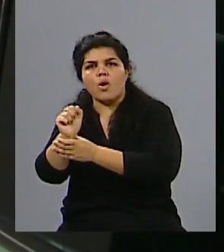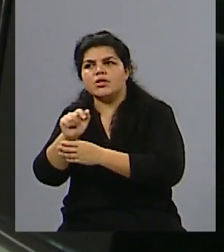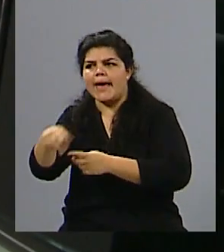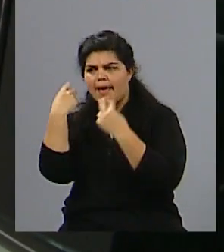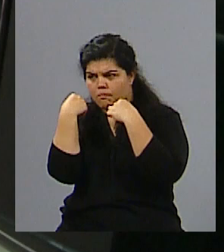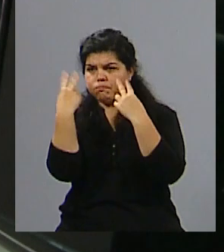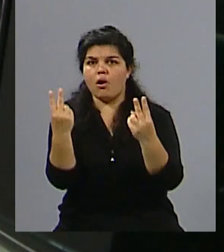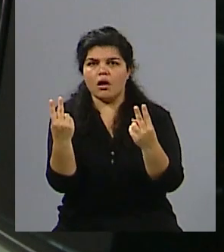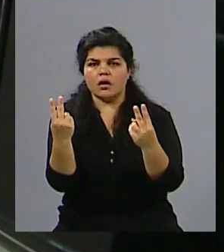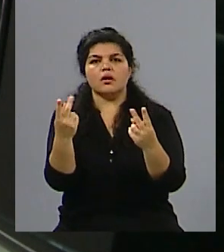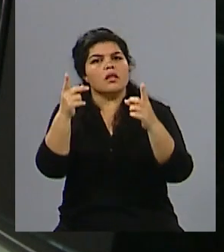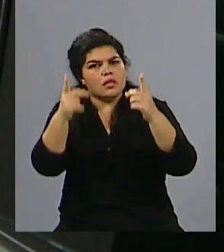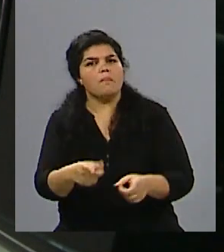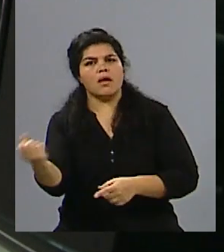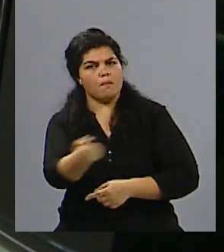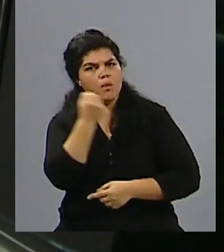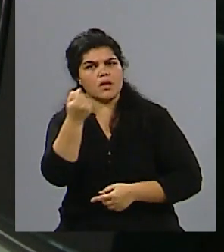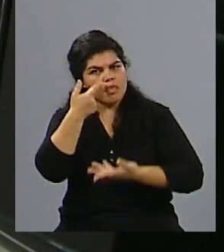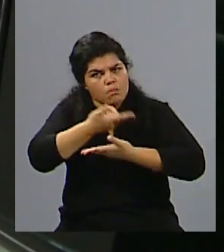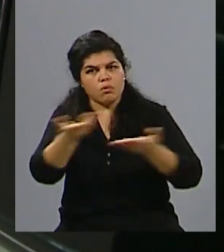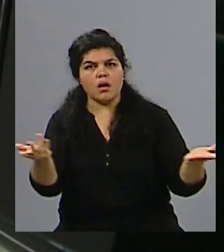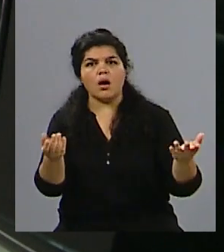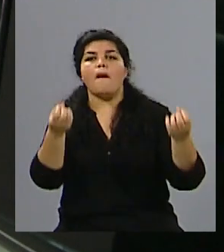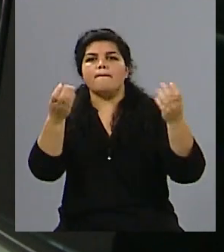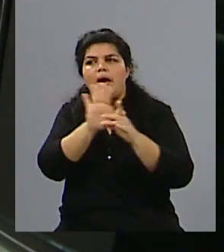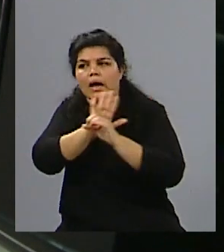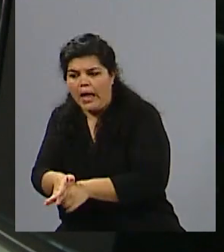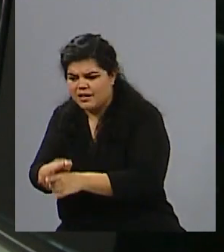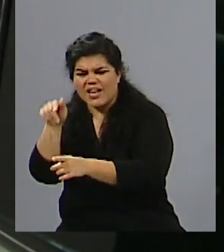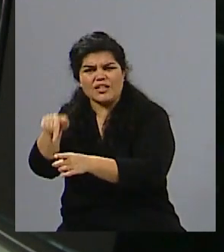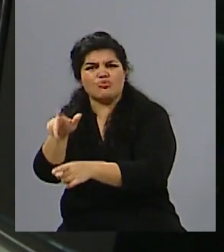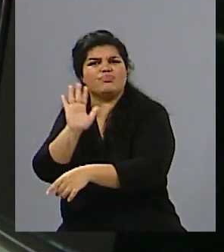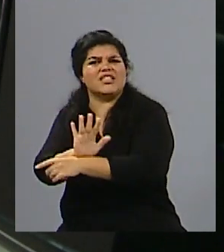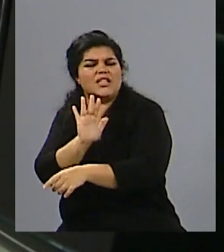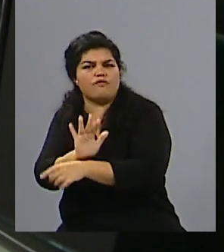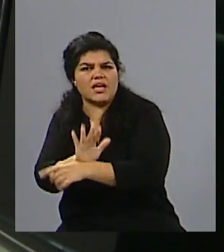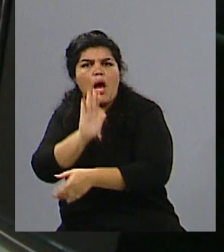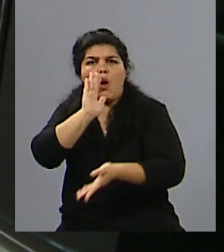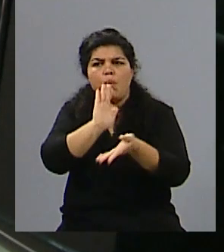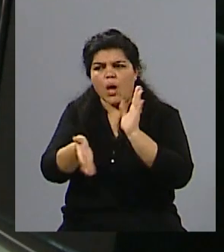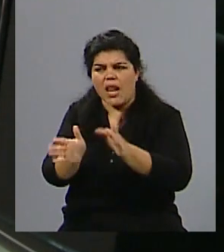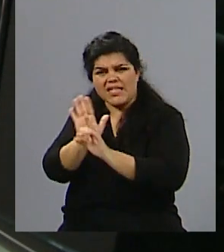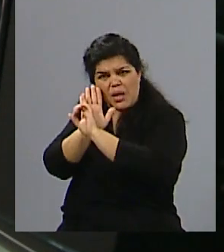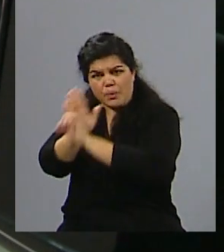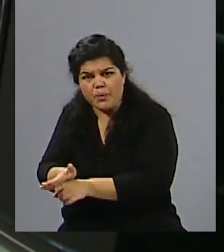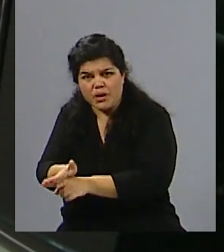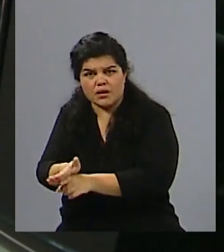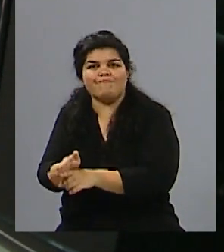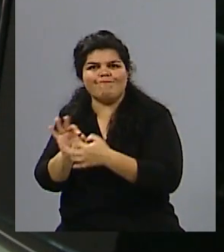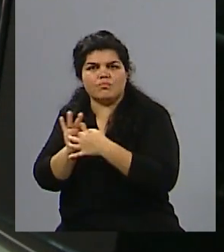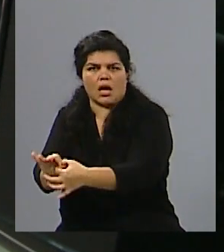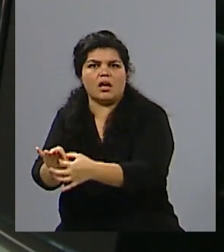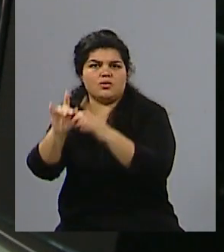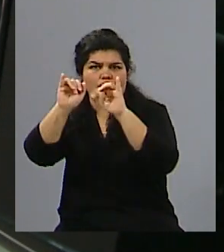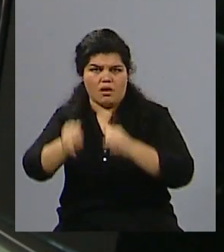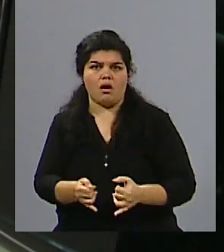para enriquecer el debate democrático. Porque cada voz que se calla, o cada violencia que se ejerce, mejor dicho, es una voz que se calla. Y tenemos